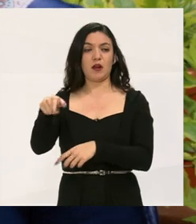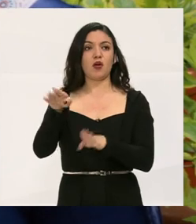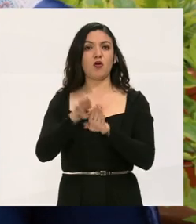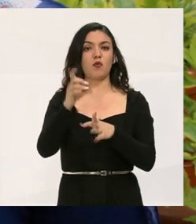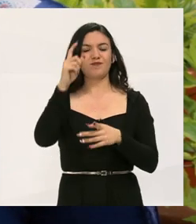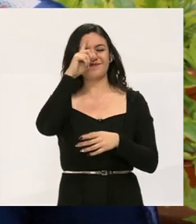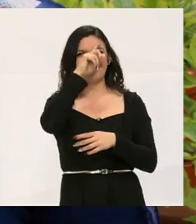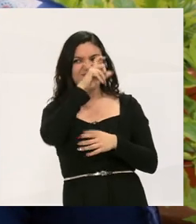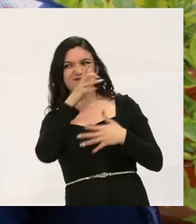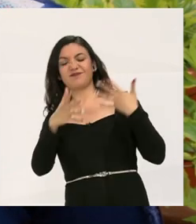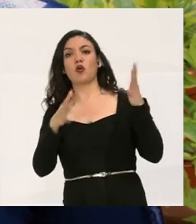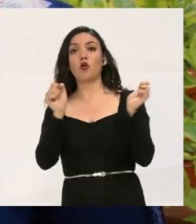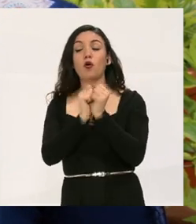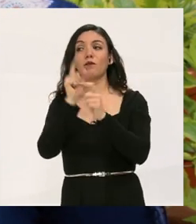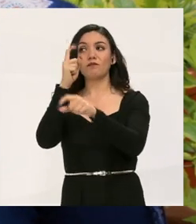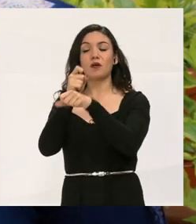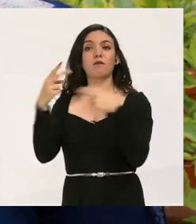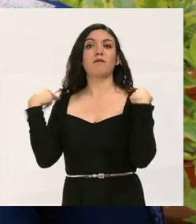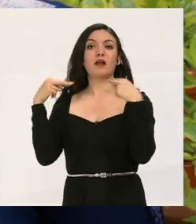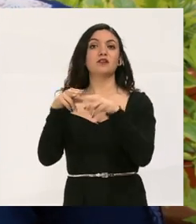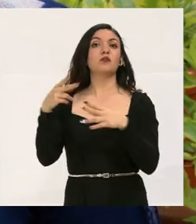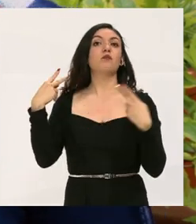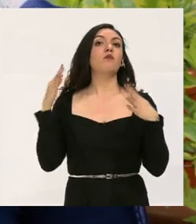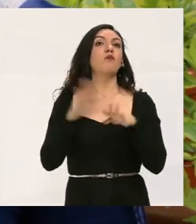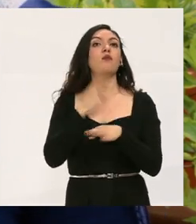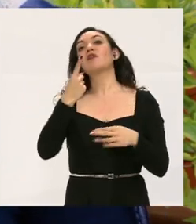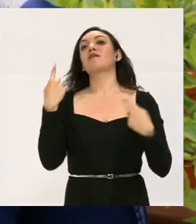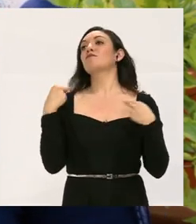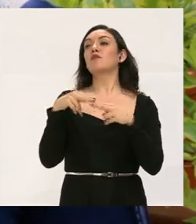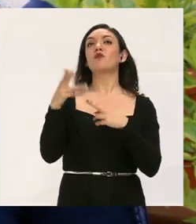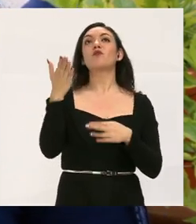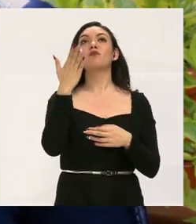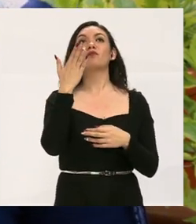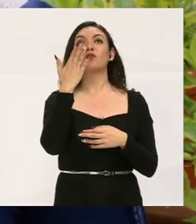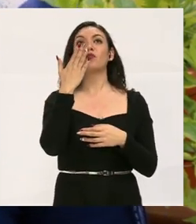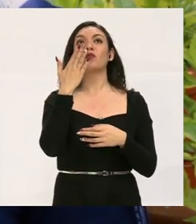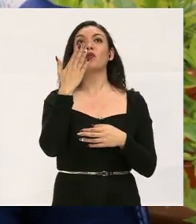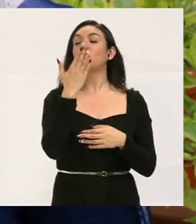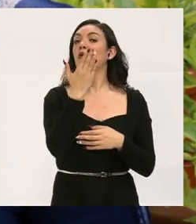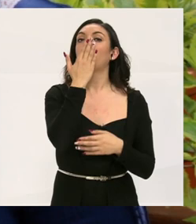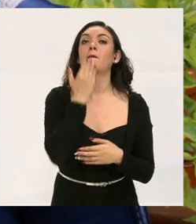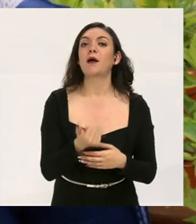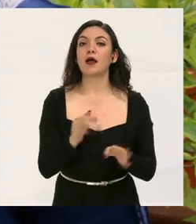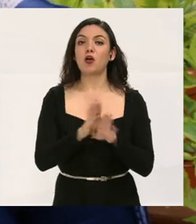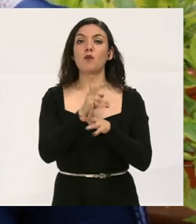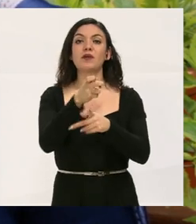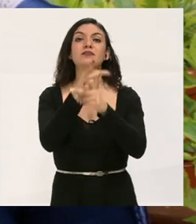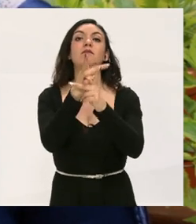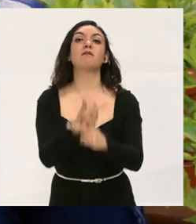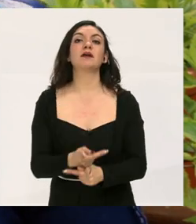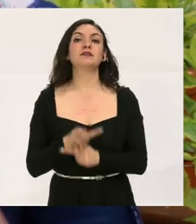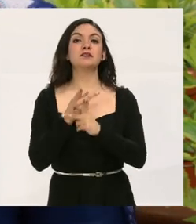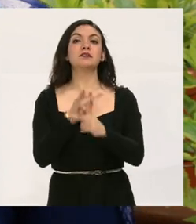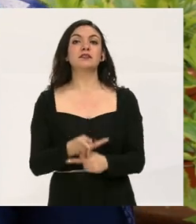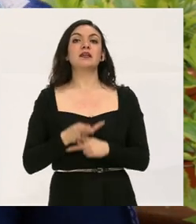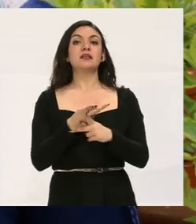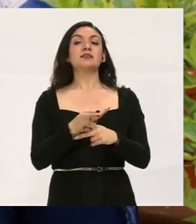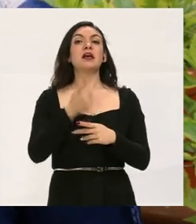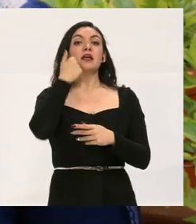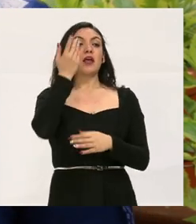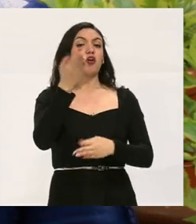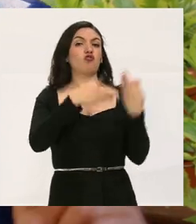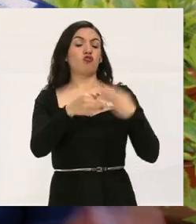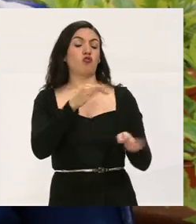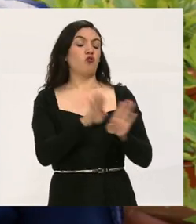la primaria, con algunas dificultades con los maestros, porque pues no todos tienen la, pues ahora sí que la paciencia,